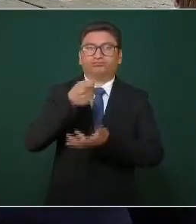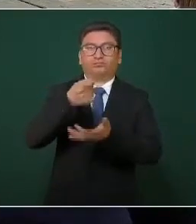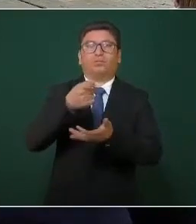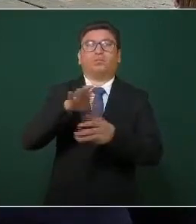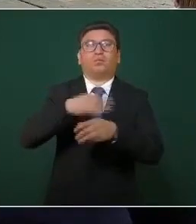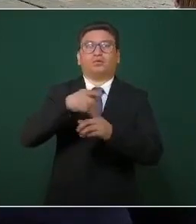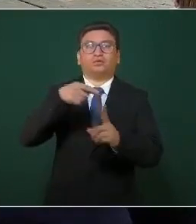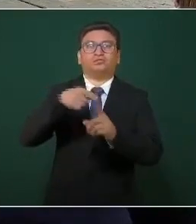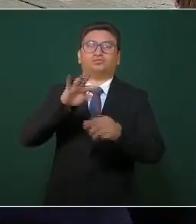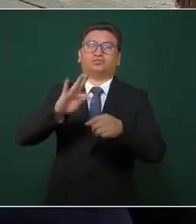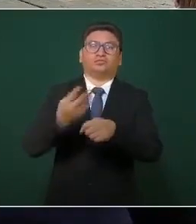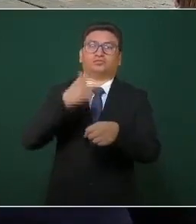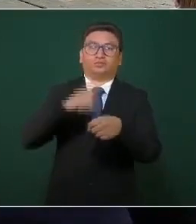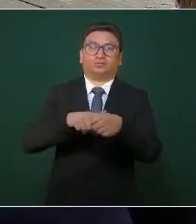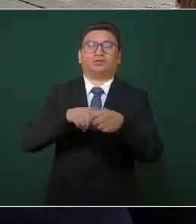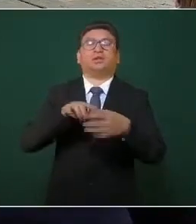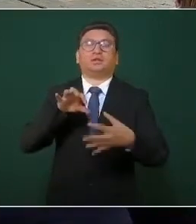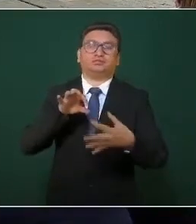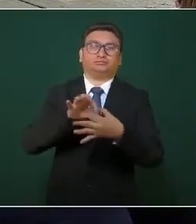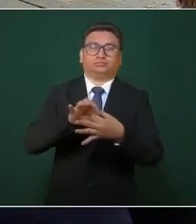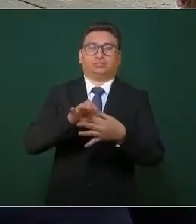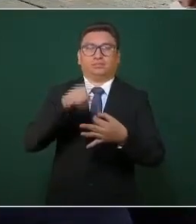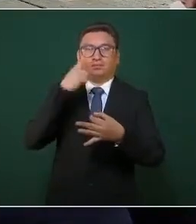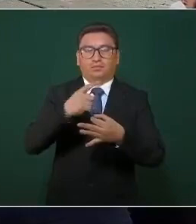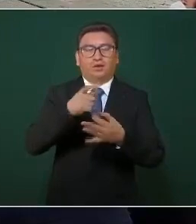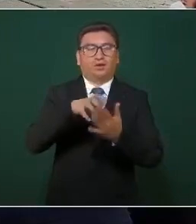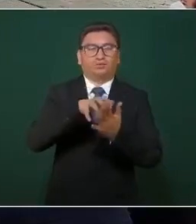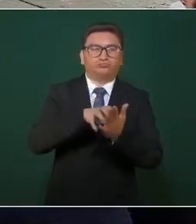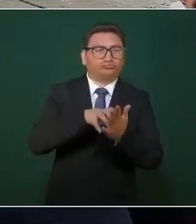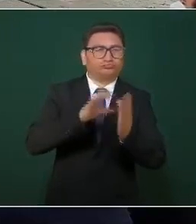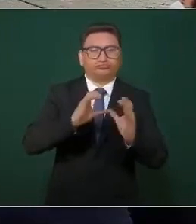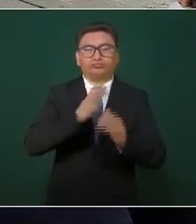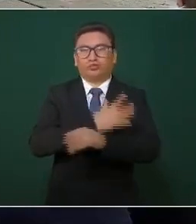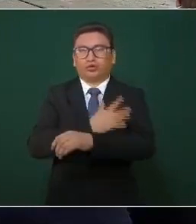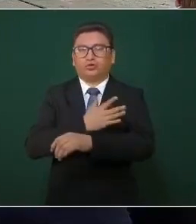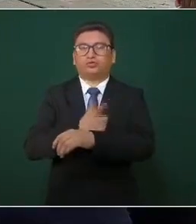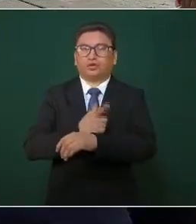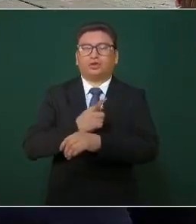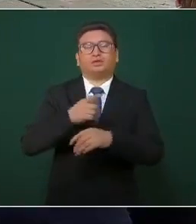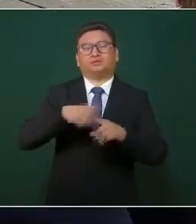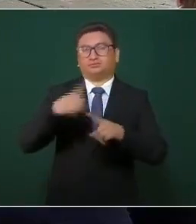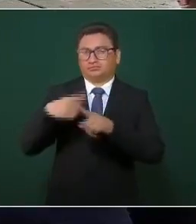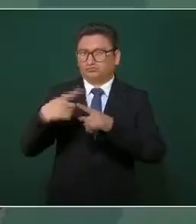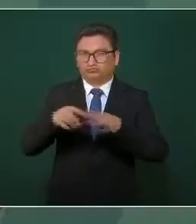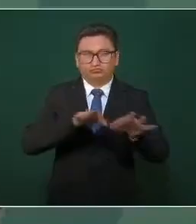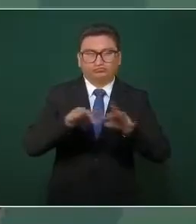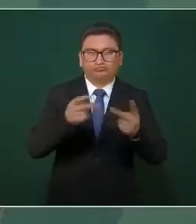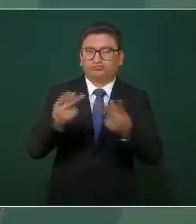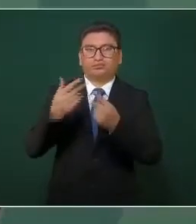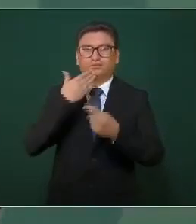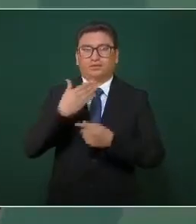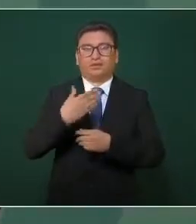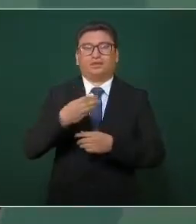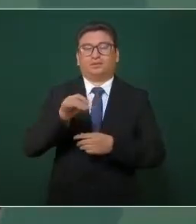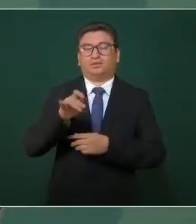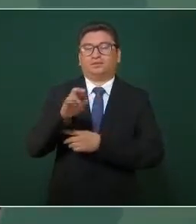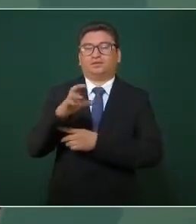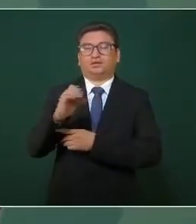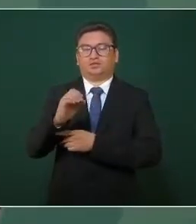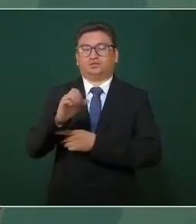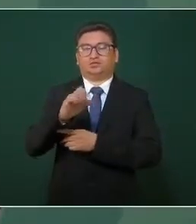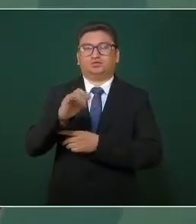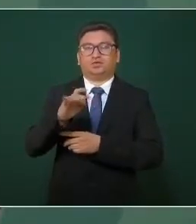federación con eficiencia, austeridad y honestidad. El maestro Zoe Robledo les presentará lo